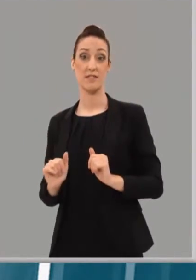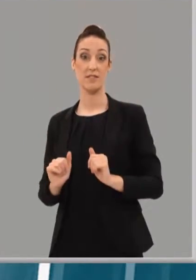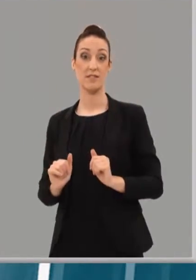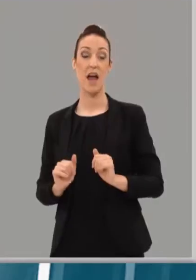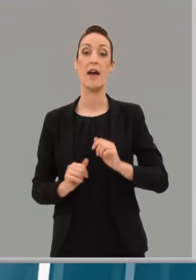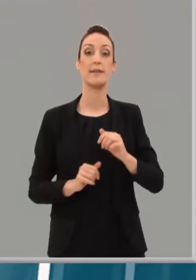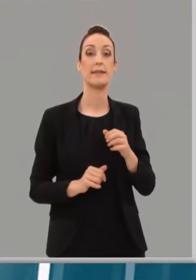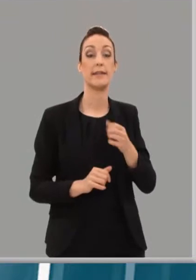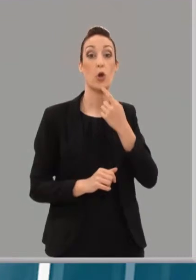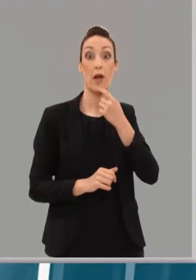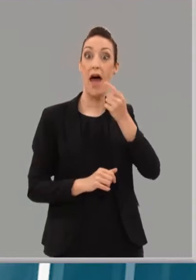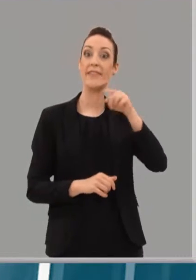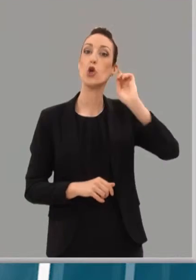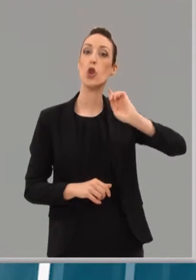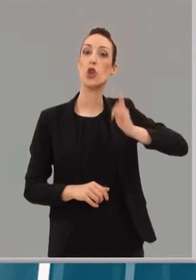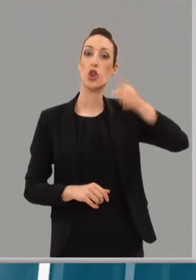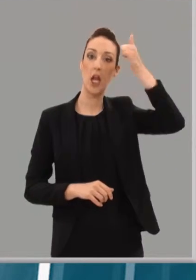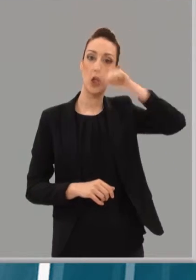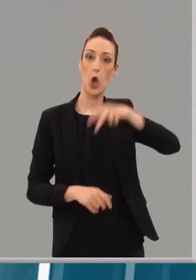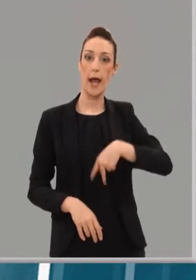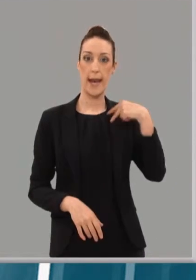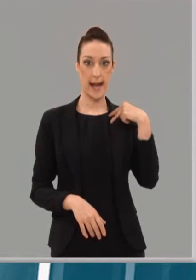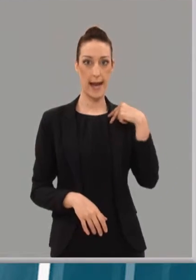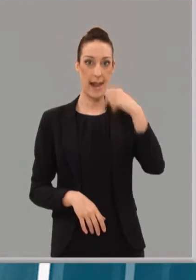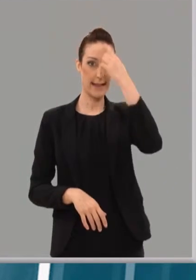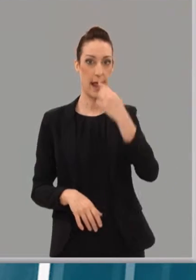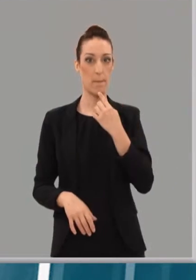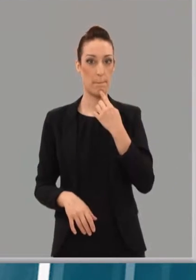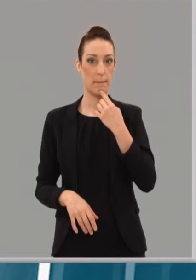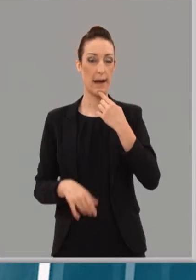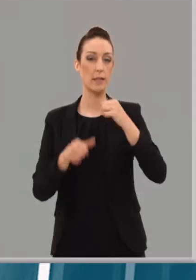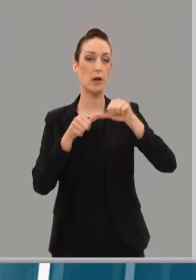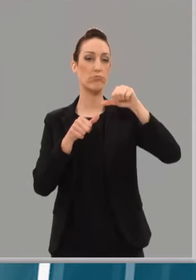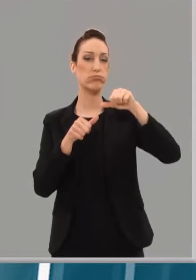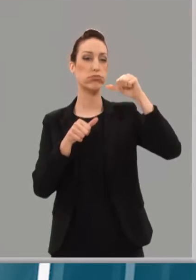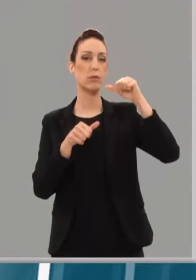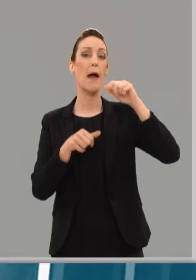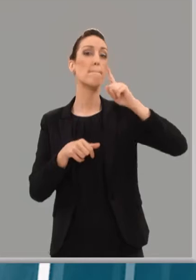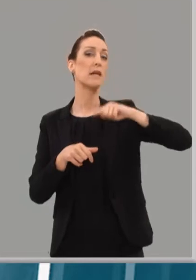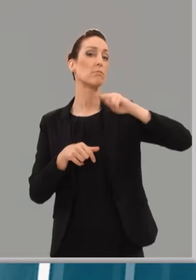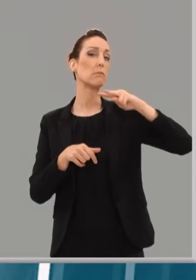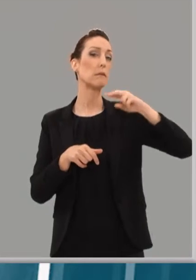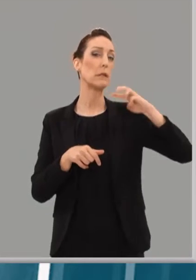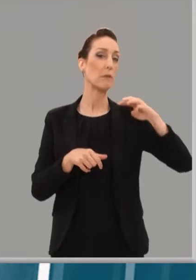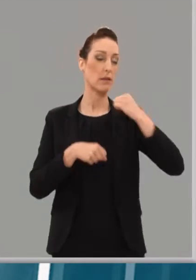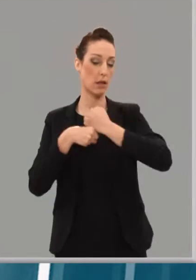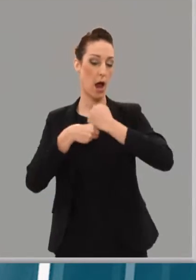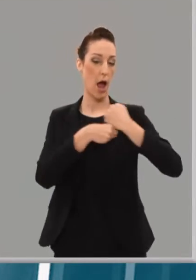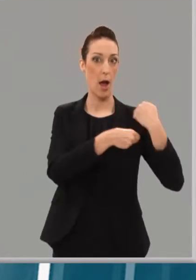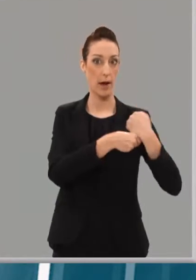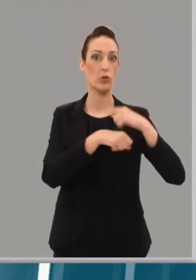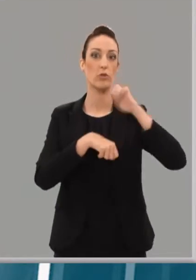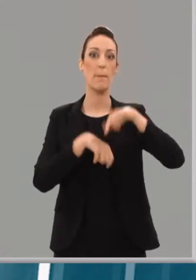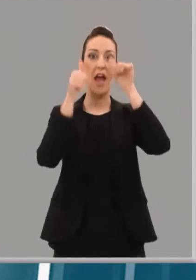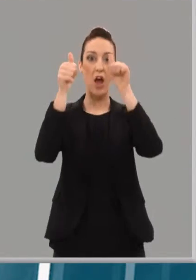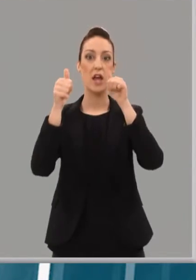general en cuanto a la premura en presentar dicha imagen. Asegura que se lleva meses trabajando, como también en dos exposiciones, una sobre la